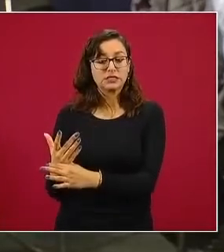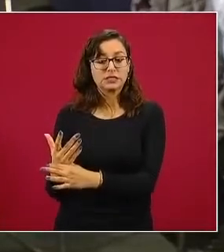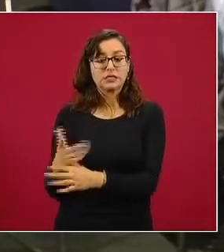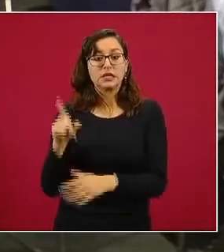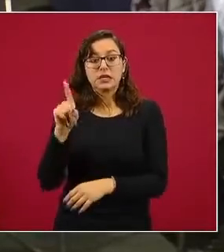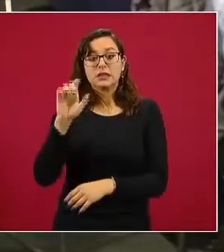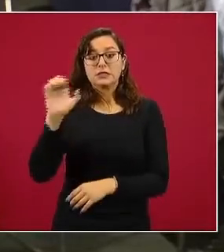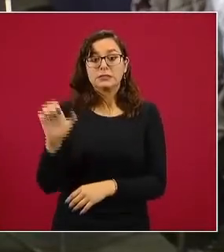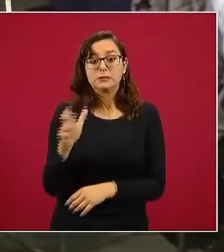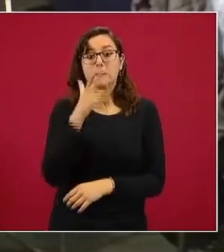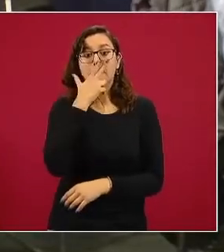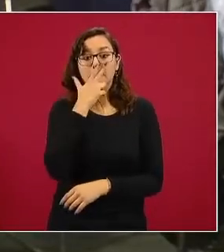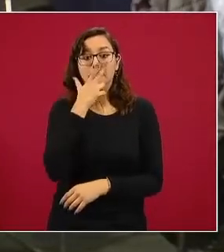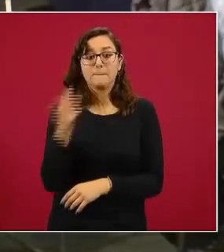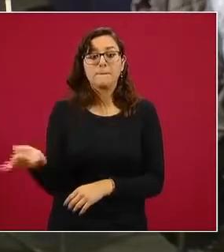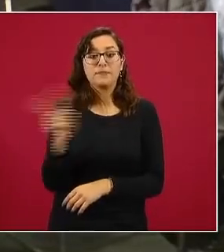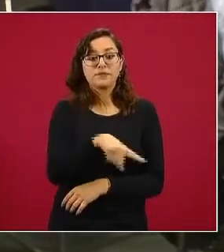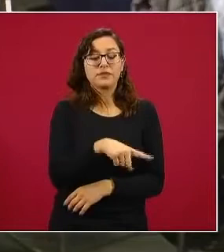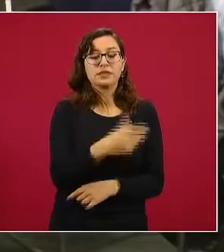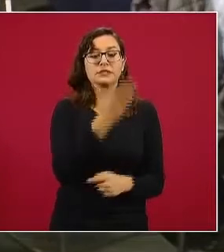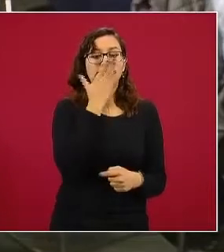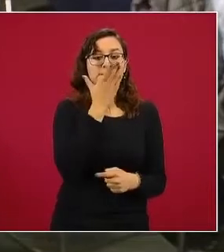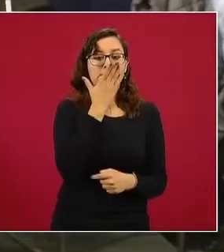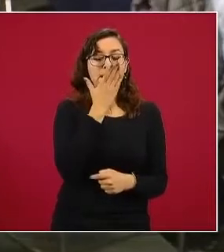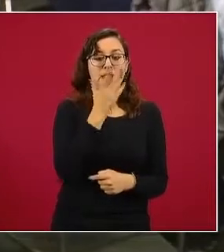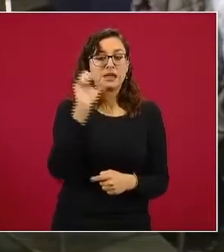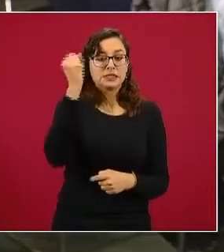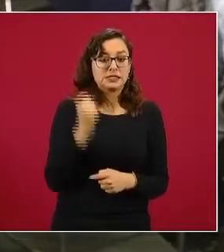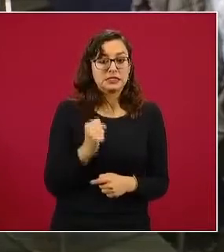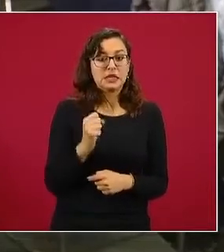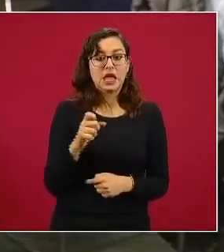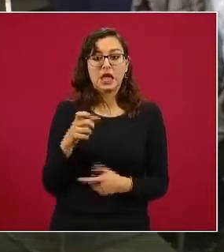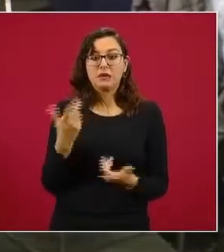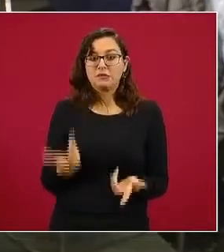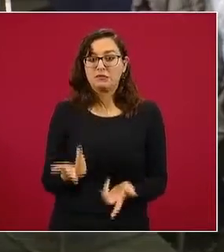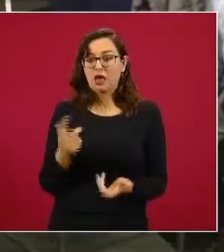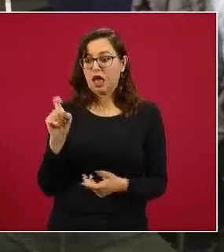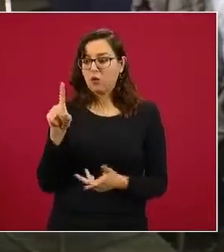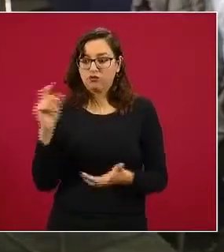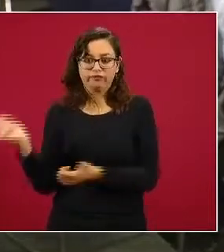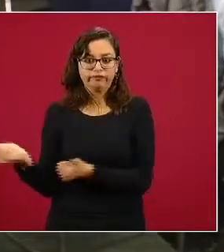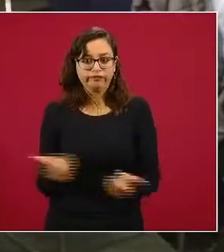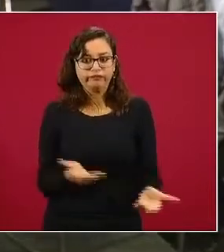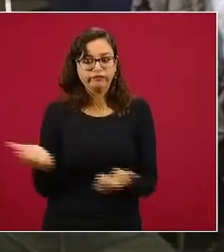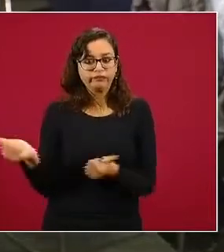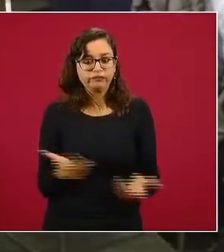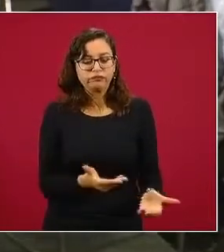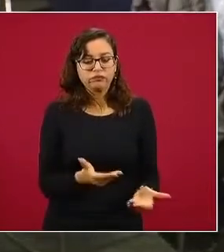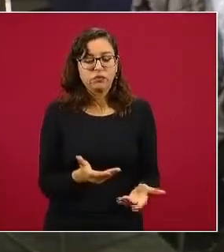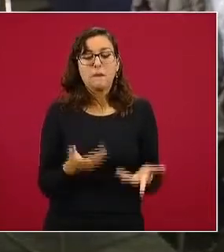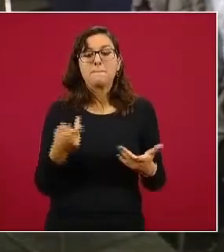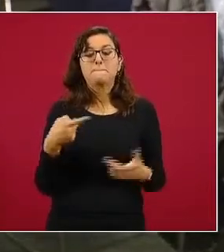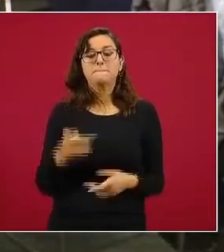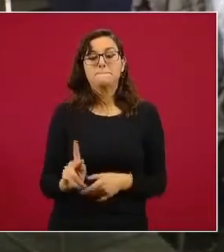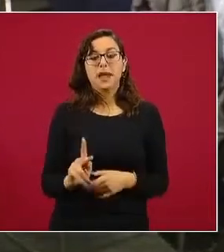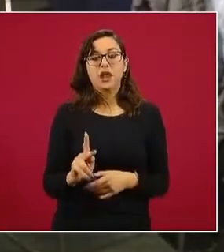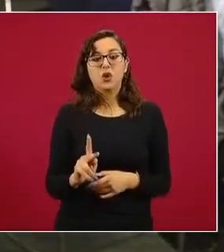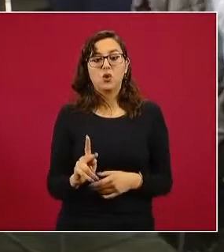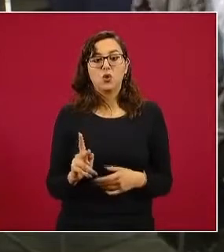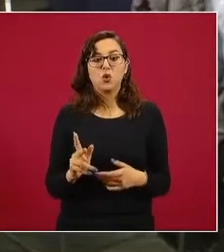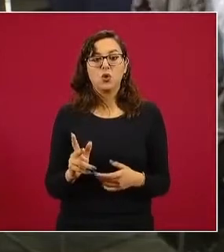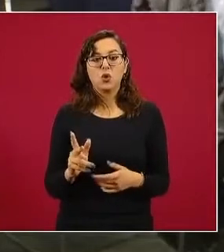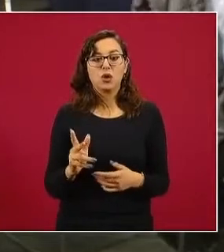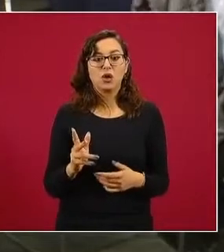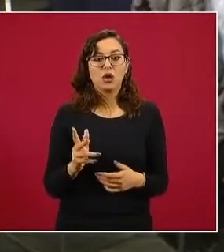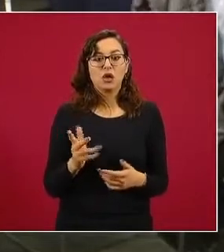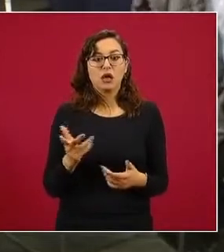Chihuahua entregaba a Sinaloa y Sonora cerca de 6 mil millones de metros cúbicos y lo que se había entendido en realidad era que estaban